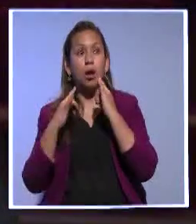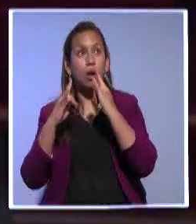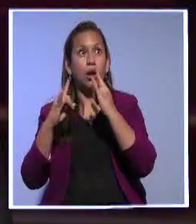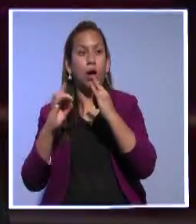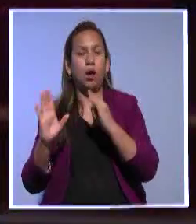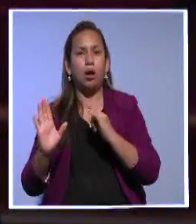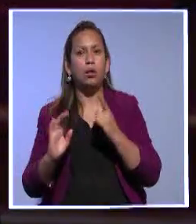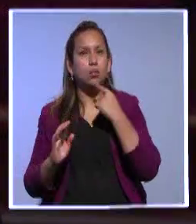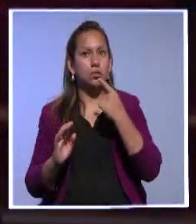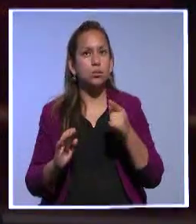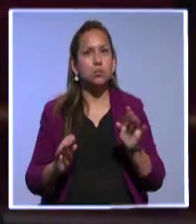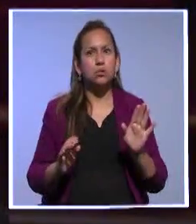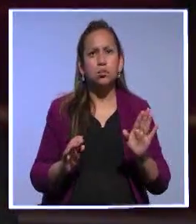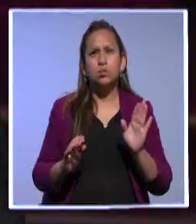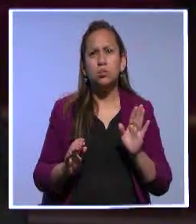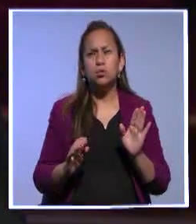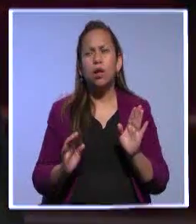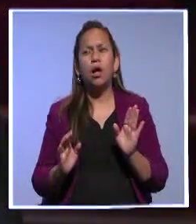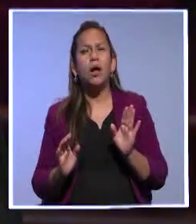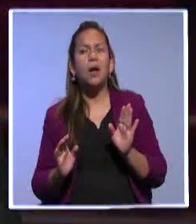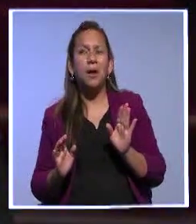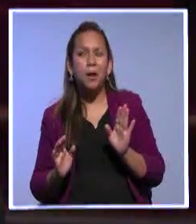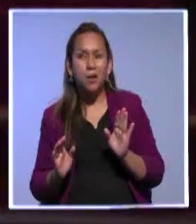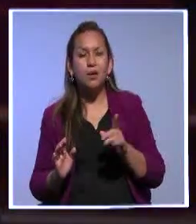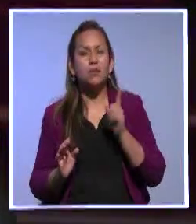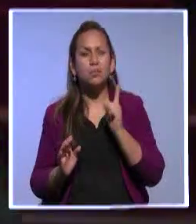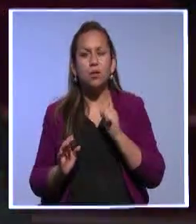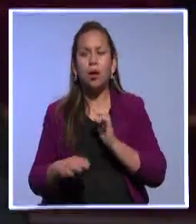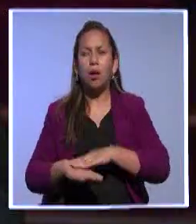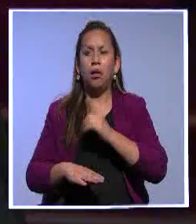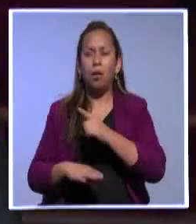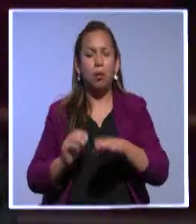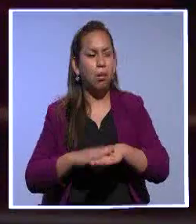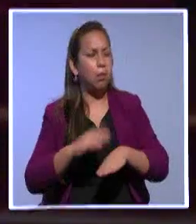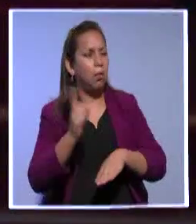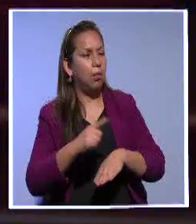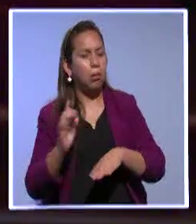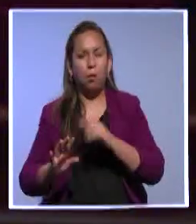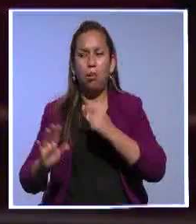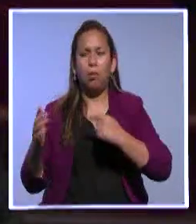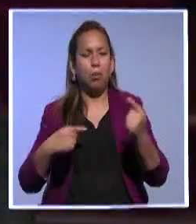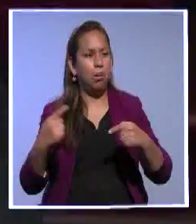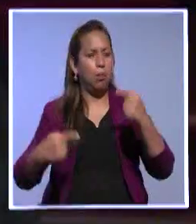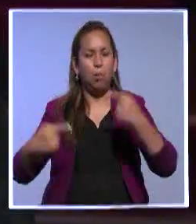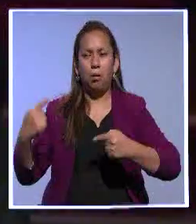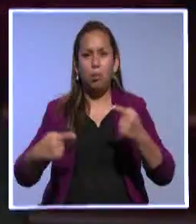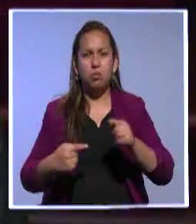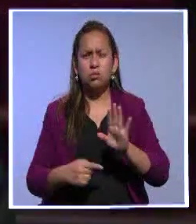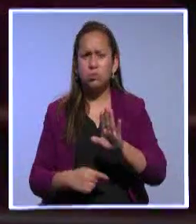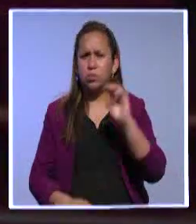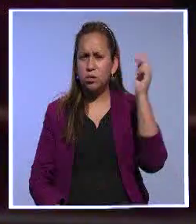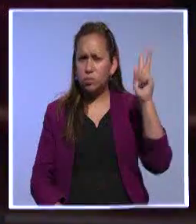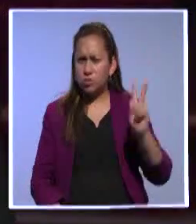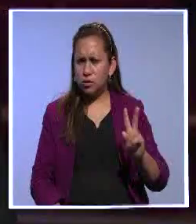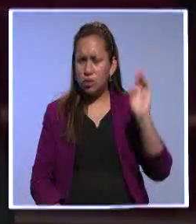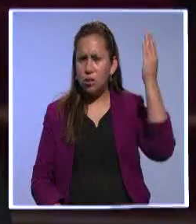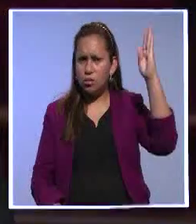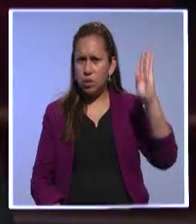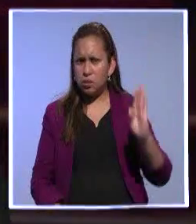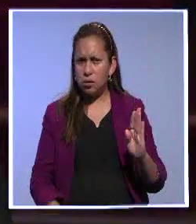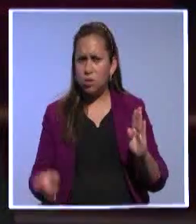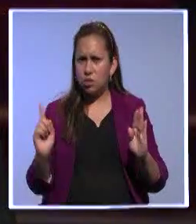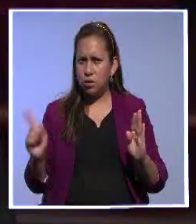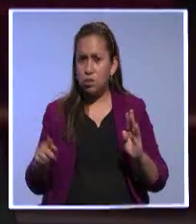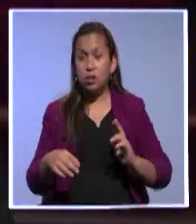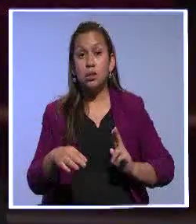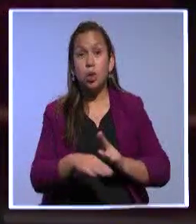bonito hacer pesos y contrapesos, pero lo que hemos visto, y no es ficción, es lo que está pasando hoy en Venezuela, lo que pasa en Brasil, es el